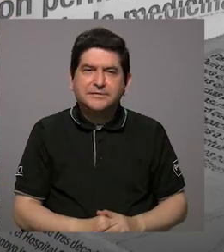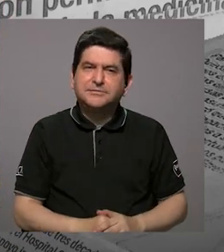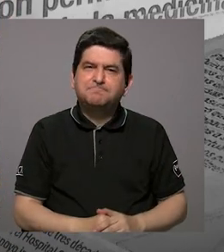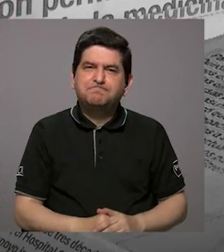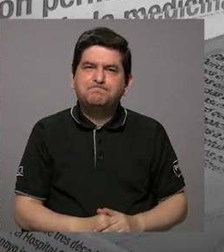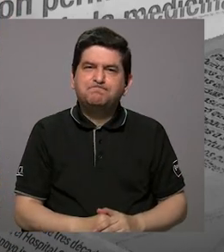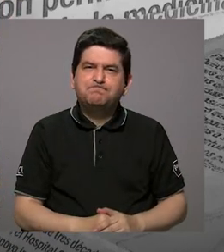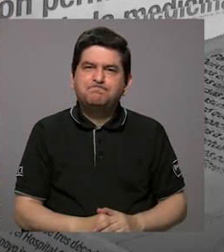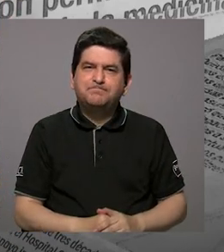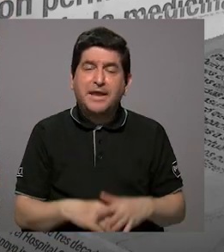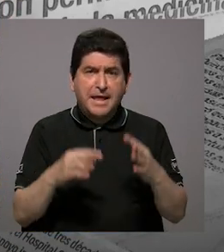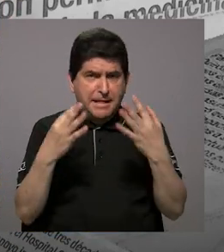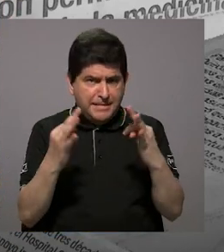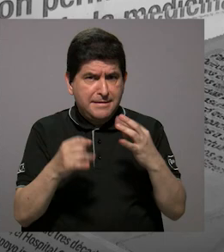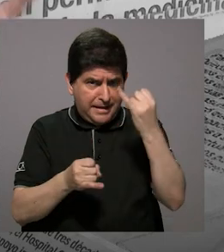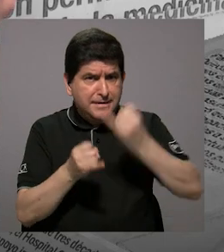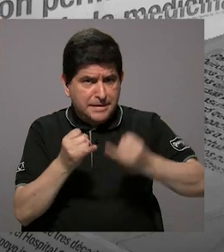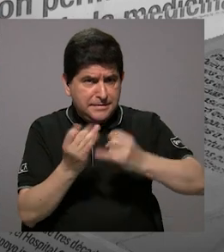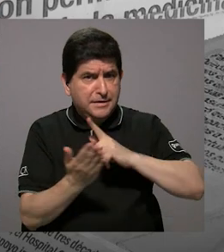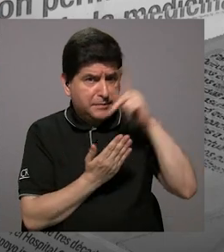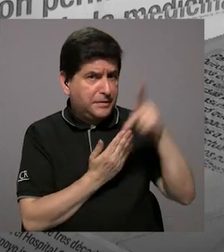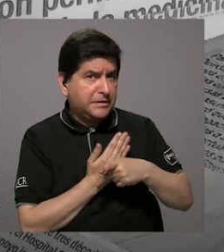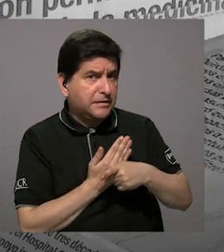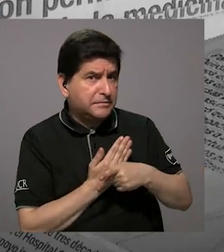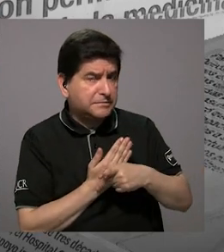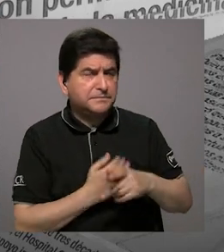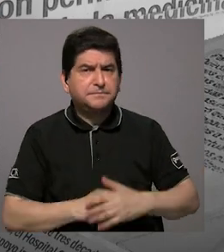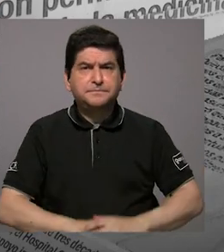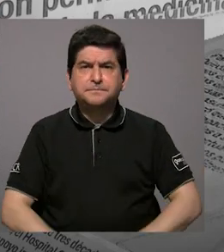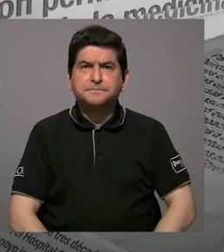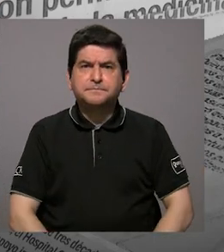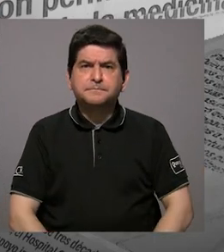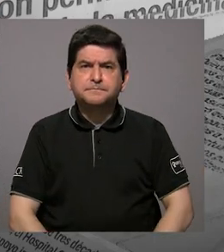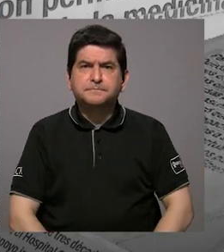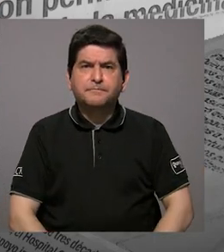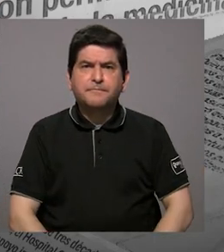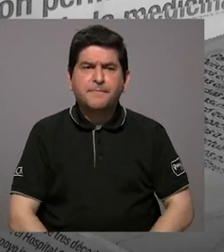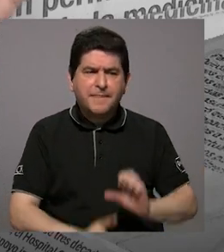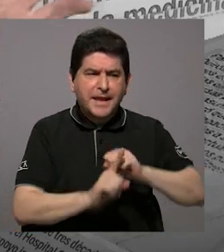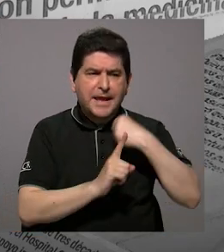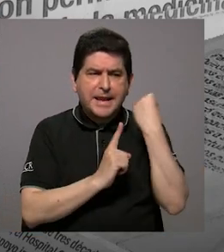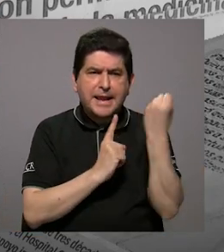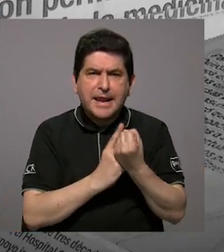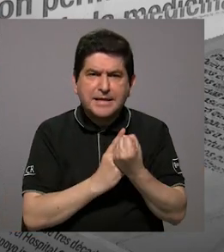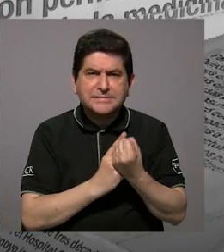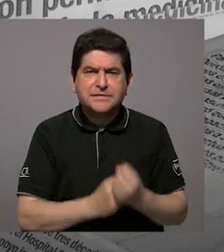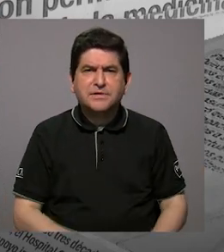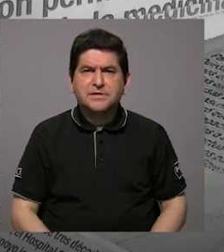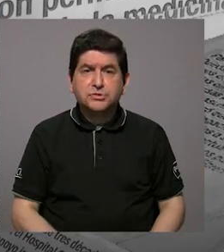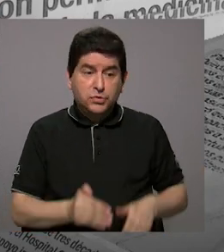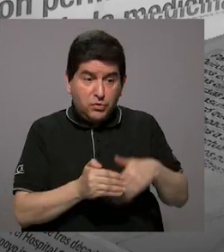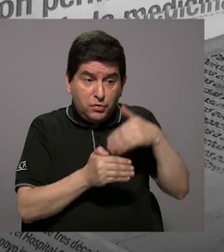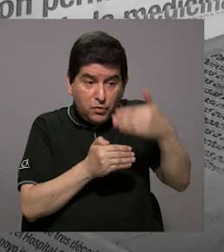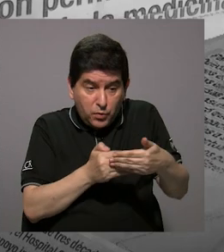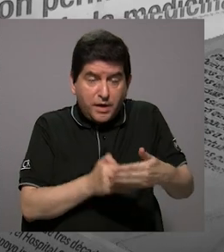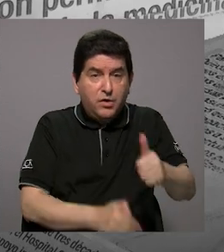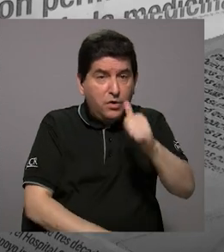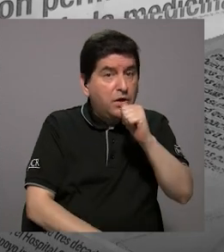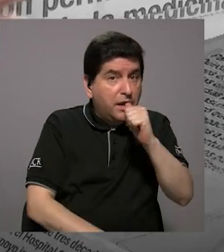o sea, como para ir cerrando, en qué estado quedó el